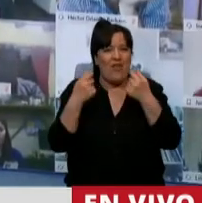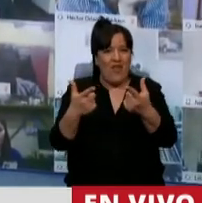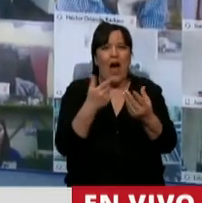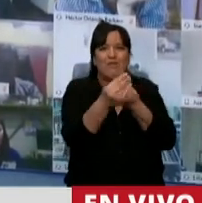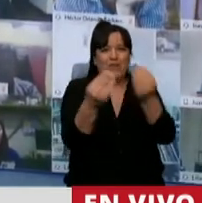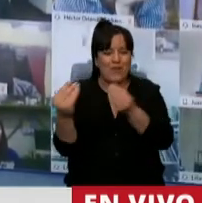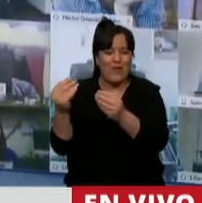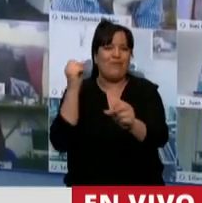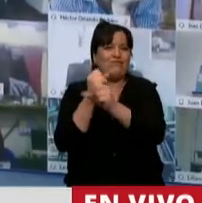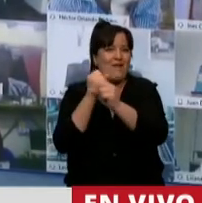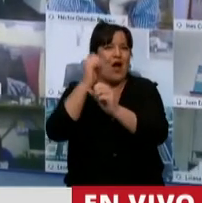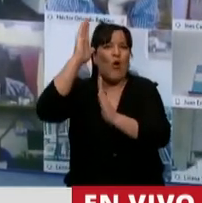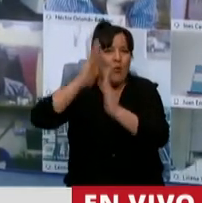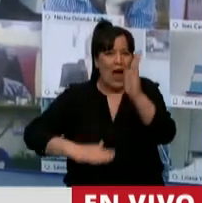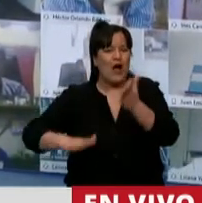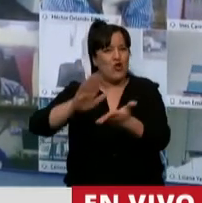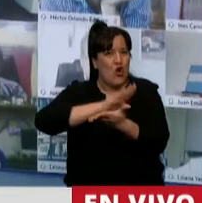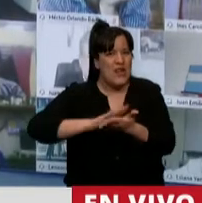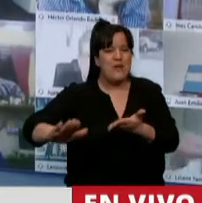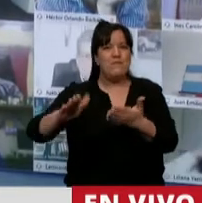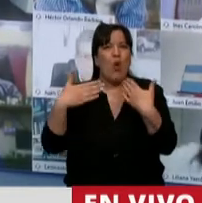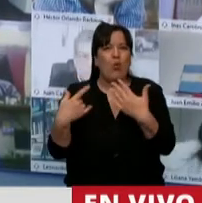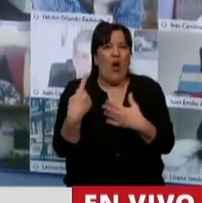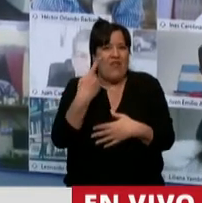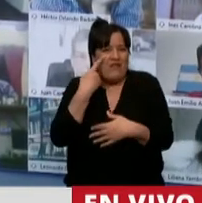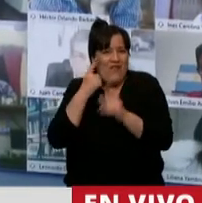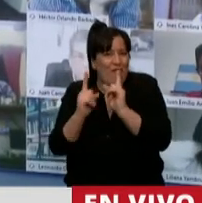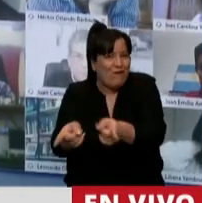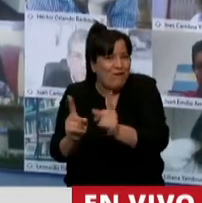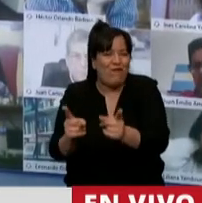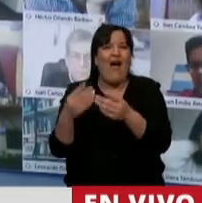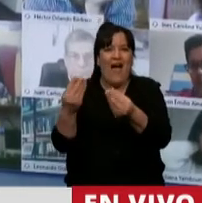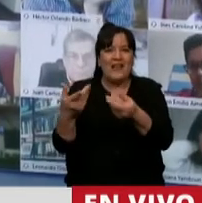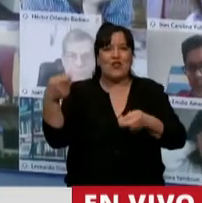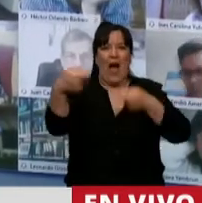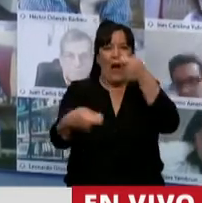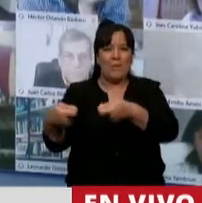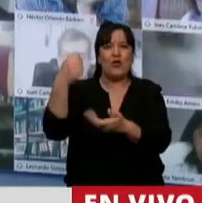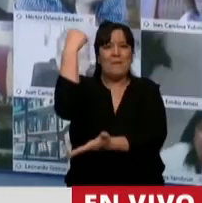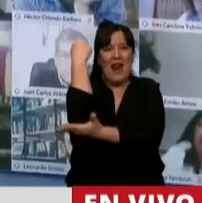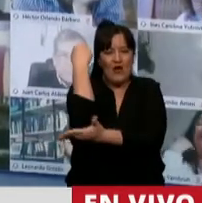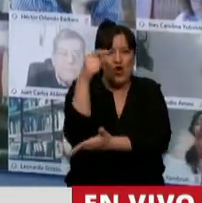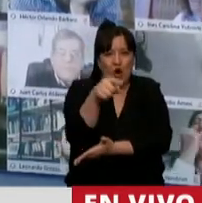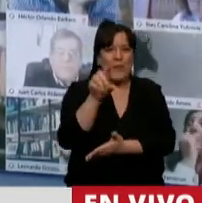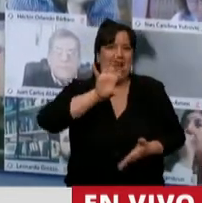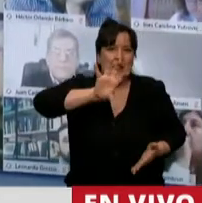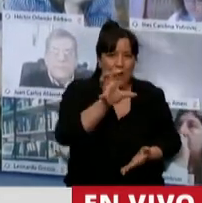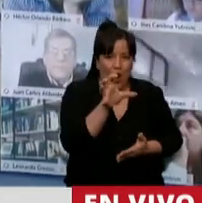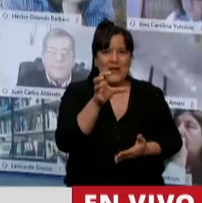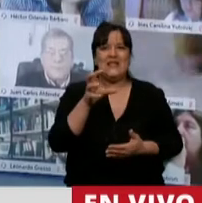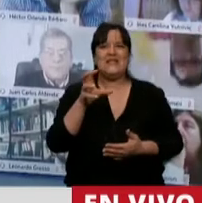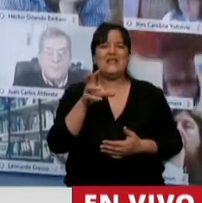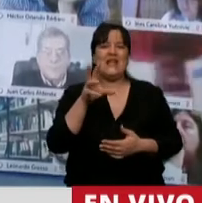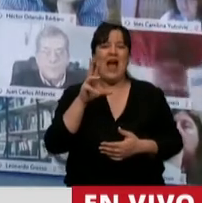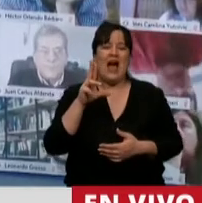blanco, limpio, sustentable, aportar a la economía de nuestra provincia y de la región y que